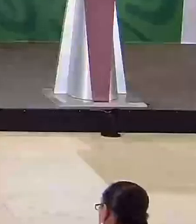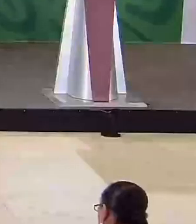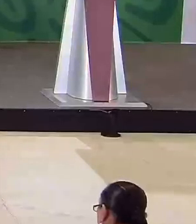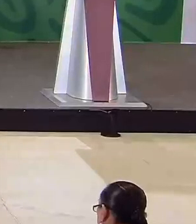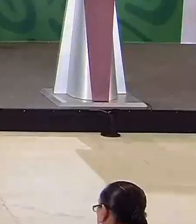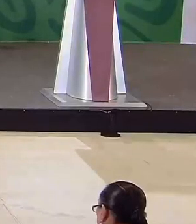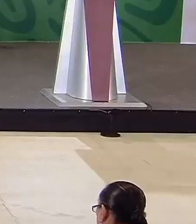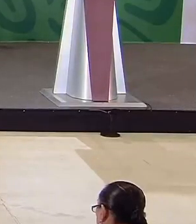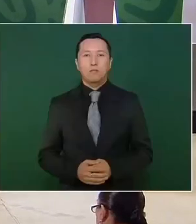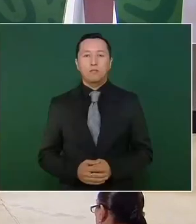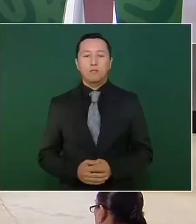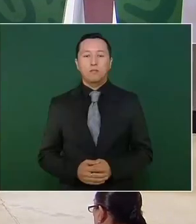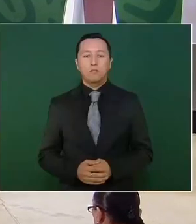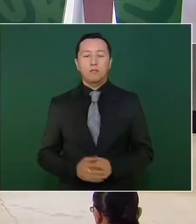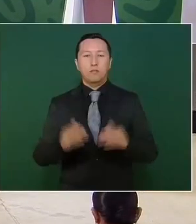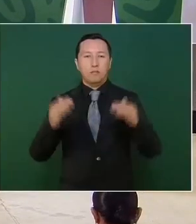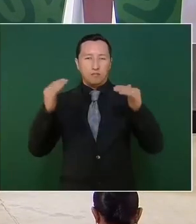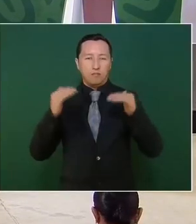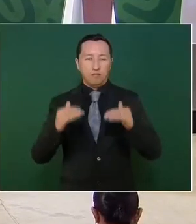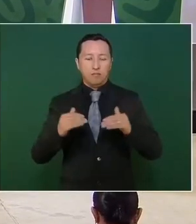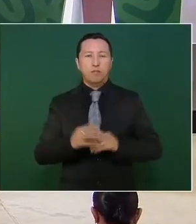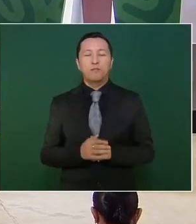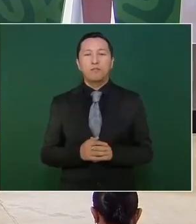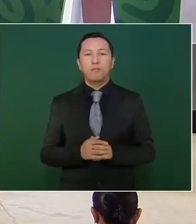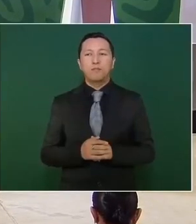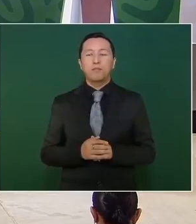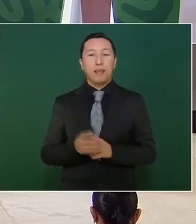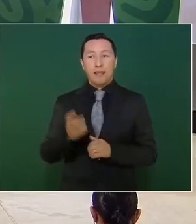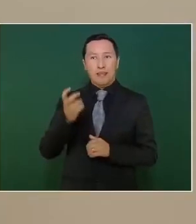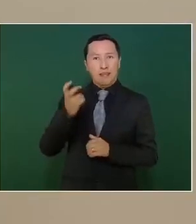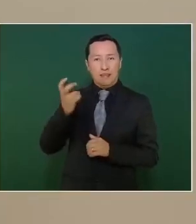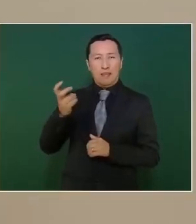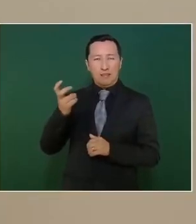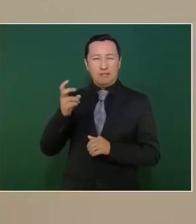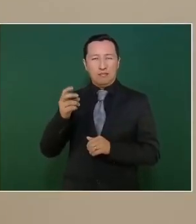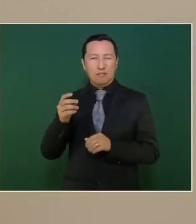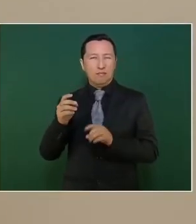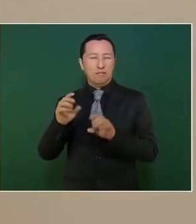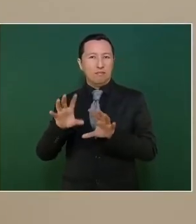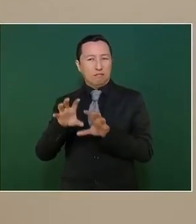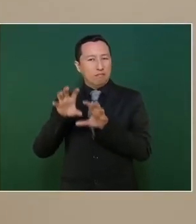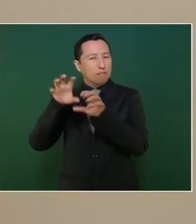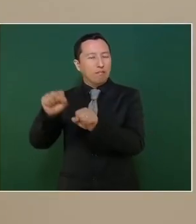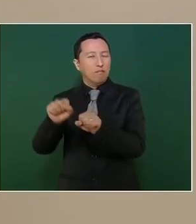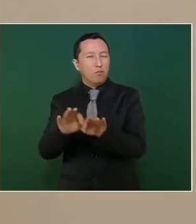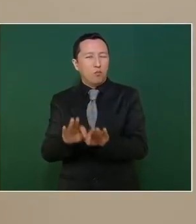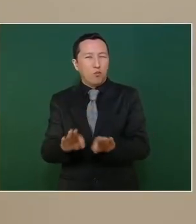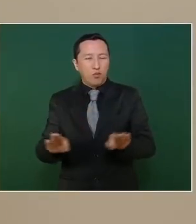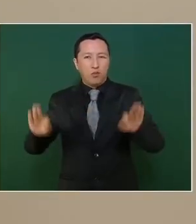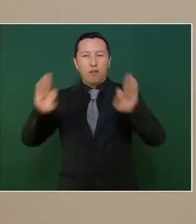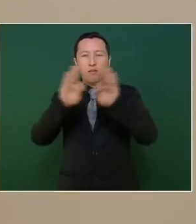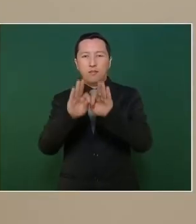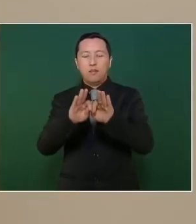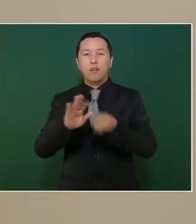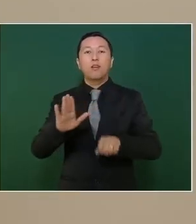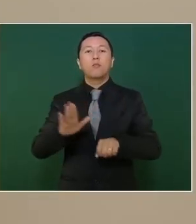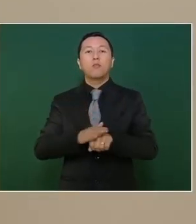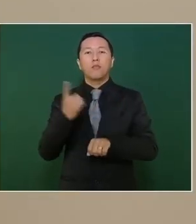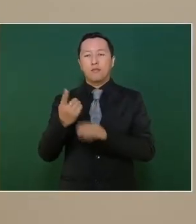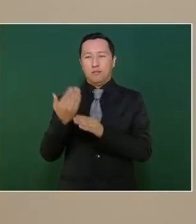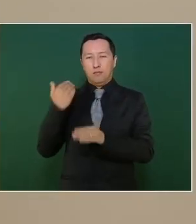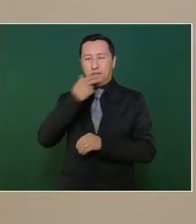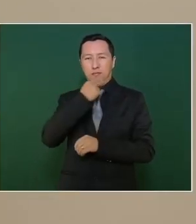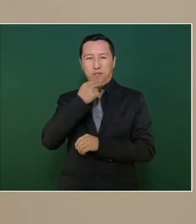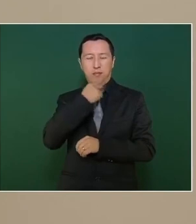secretario Sandoval, pero es importante contextualizarla en el marco de un conjunto de operaciones que han dado como